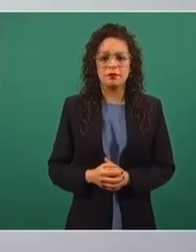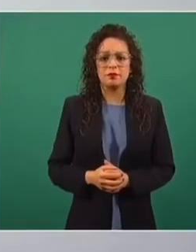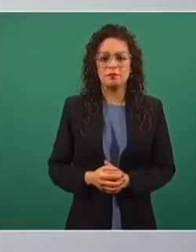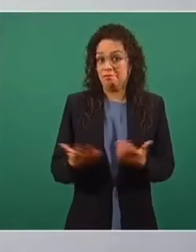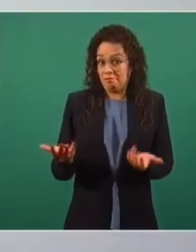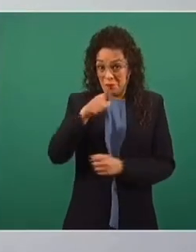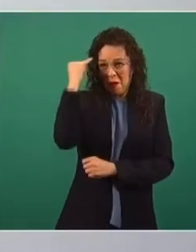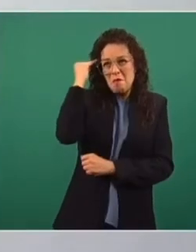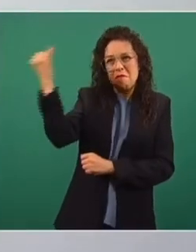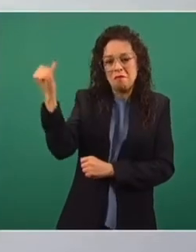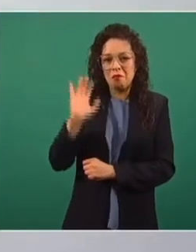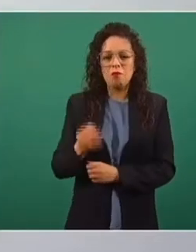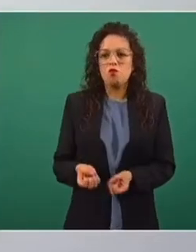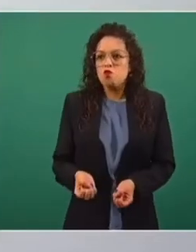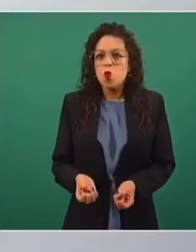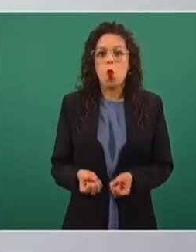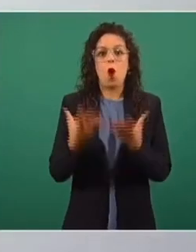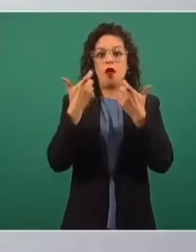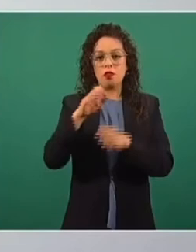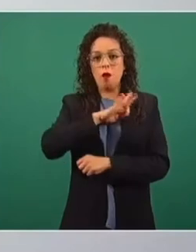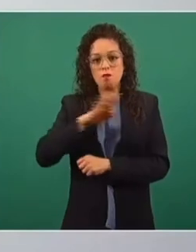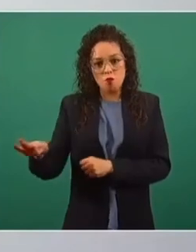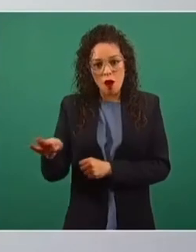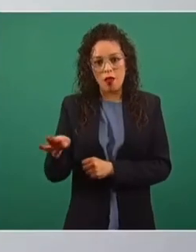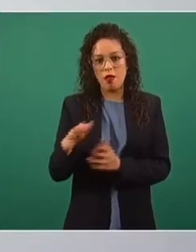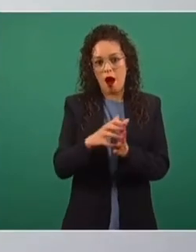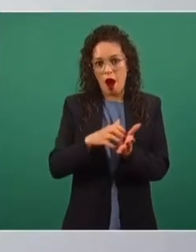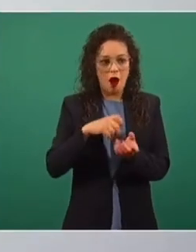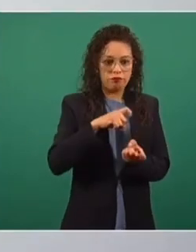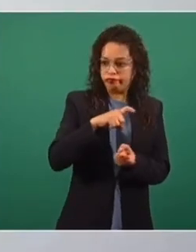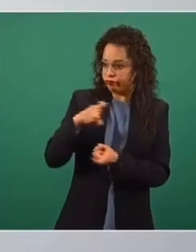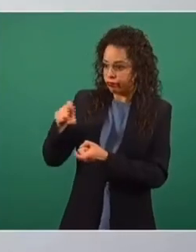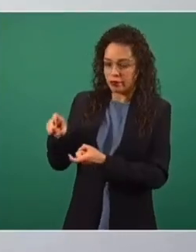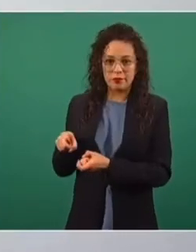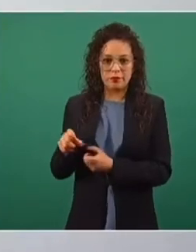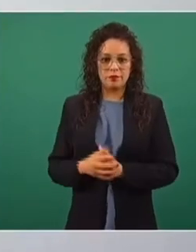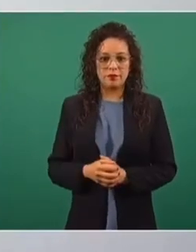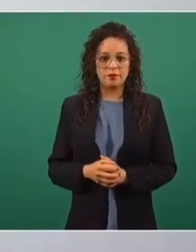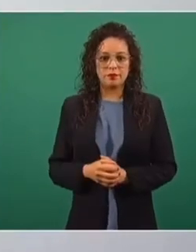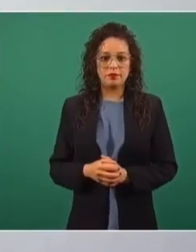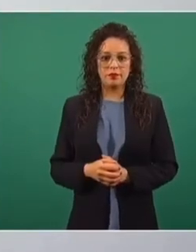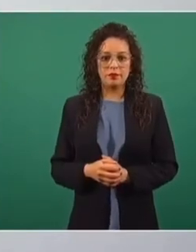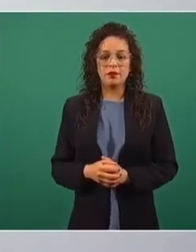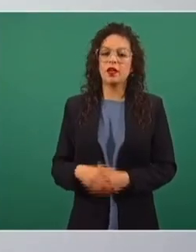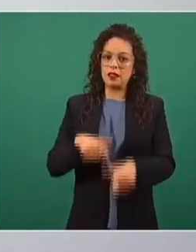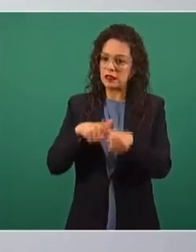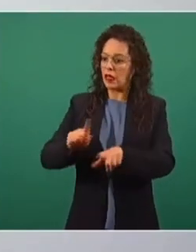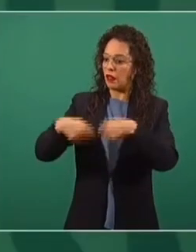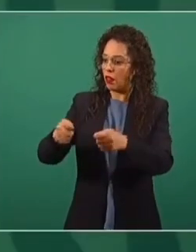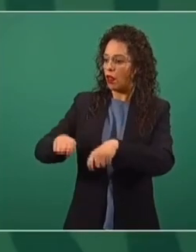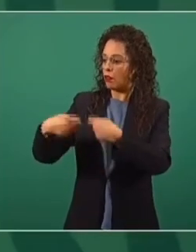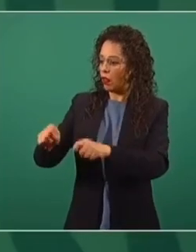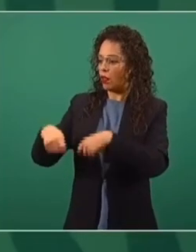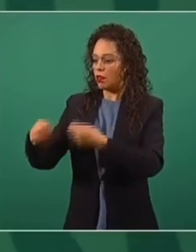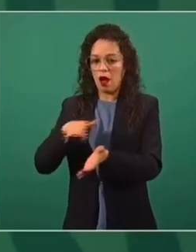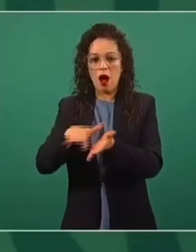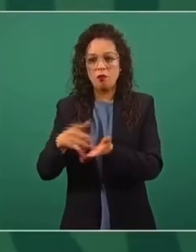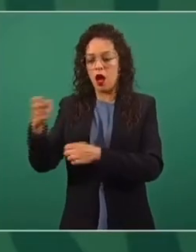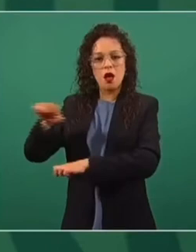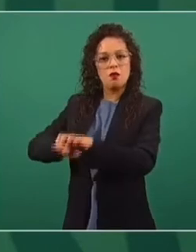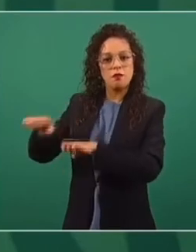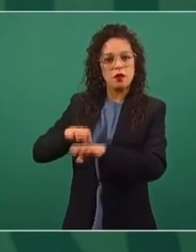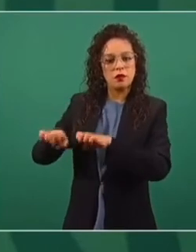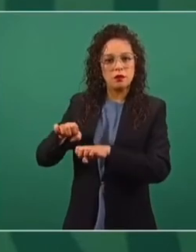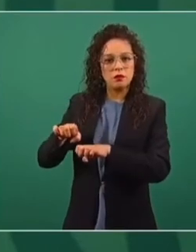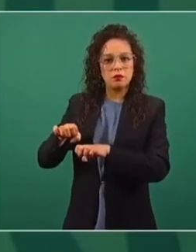Imagínense cuánto nos vamos a ahorrar si se dejan de entregar subsidios a estas empresas